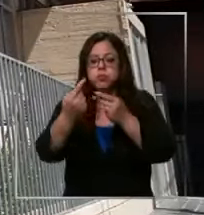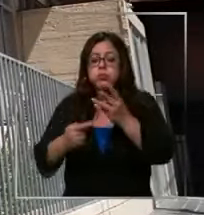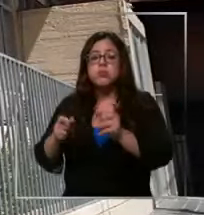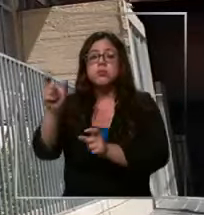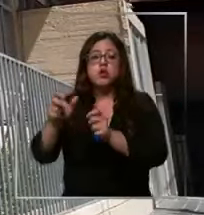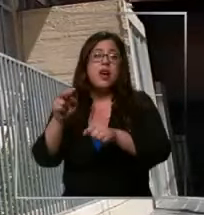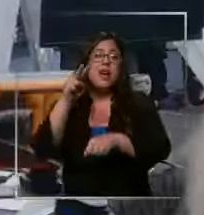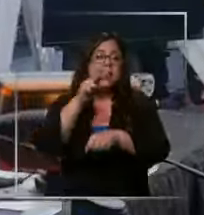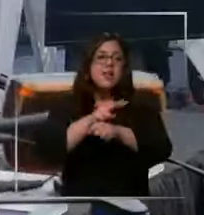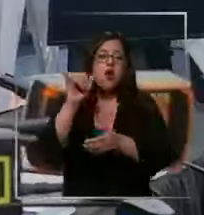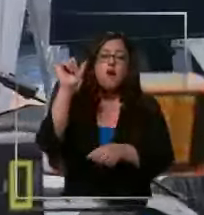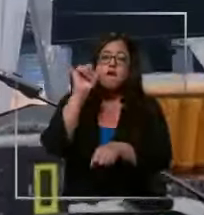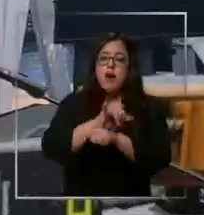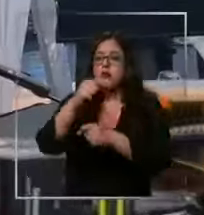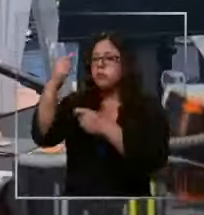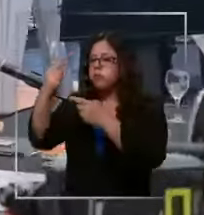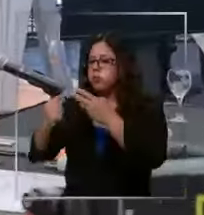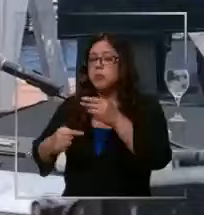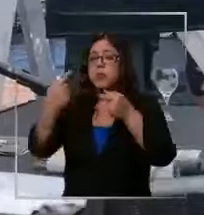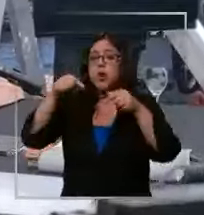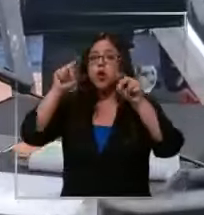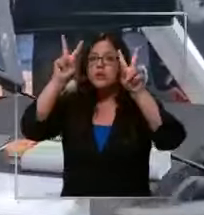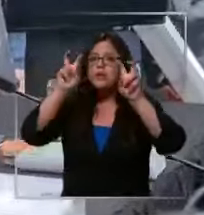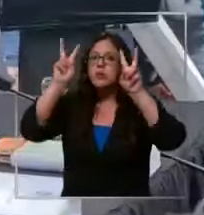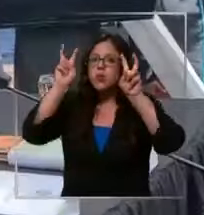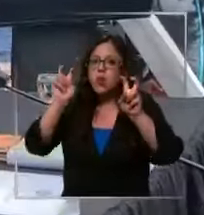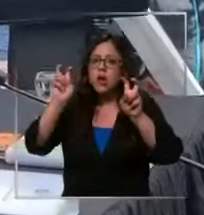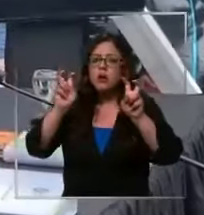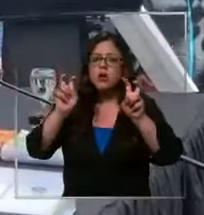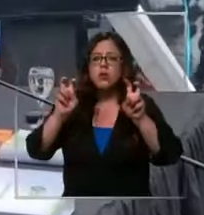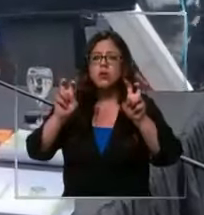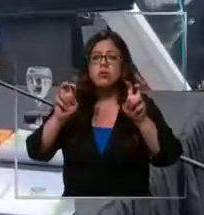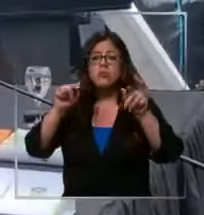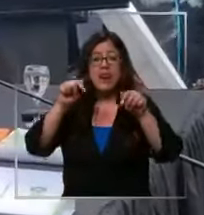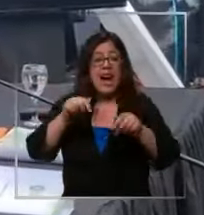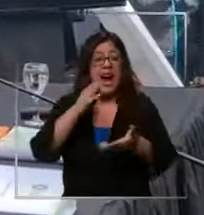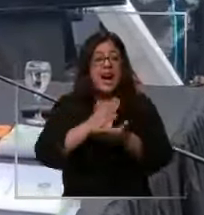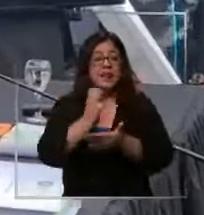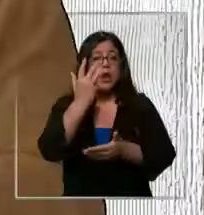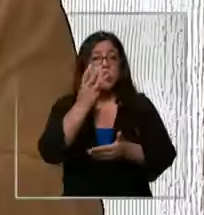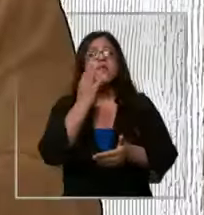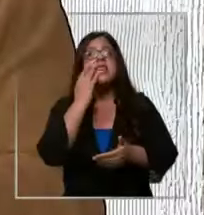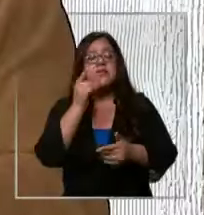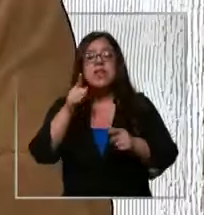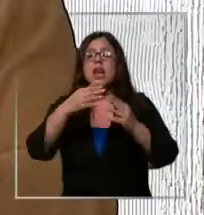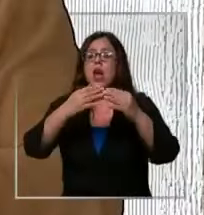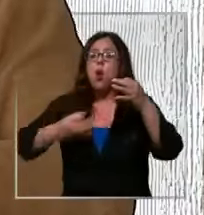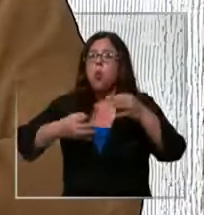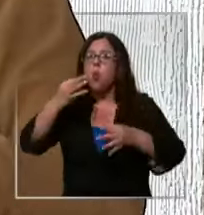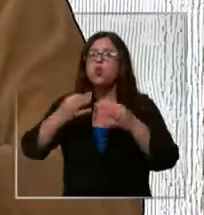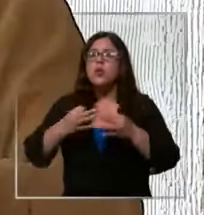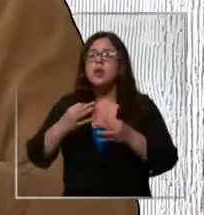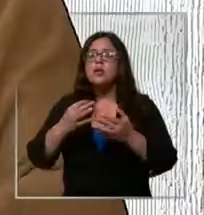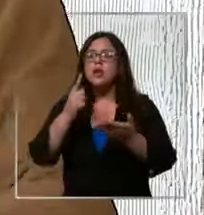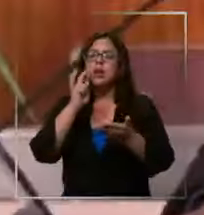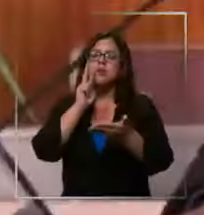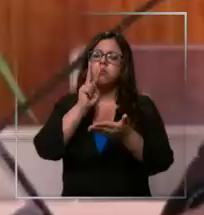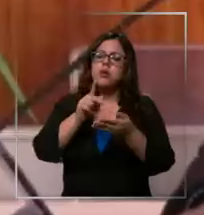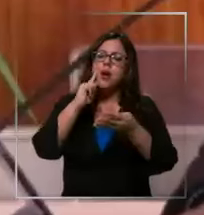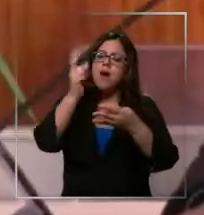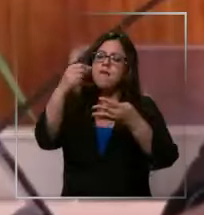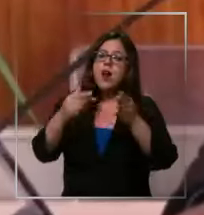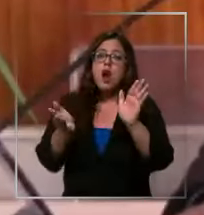falsos por el otro, pero todo en presunto, al menos hasta este 9 de abril, cuando la justicia defina si las pruebas de la